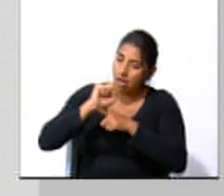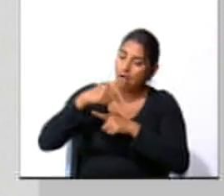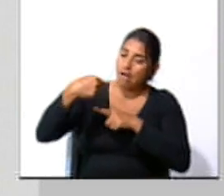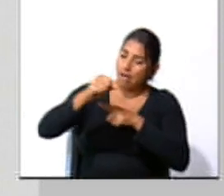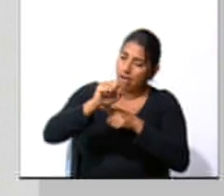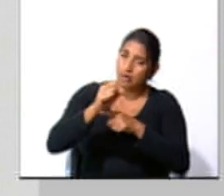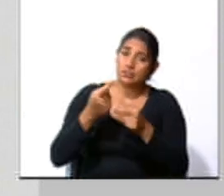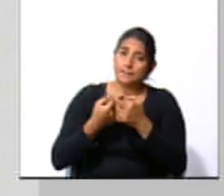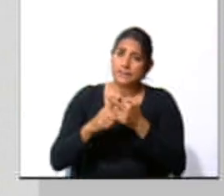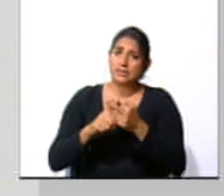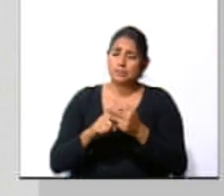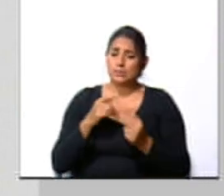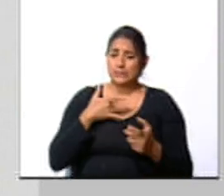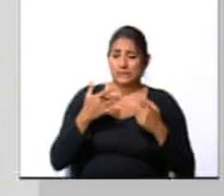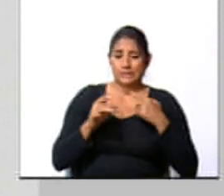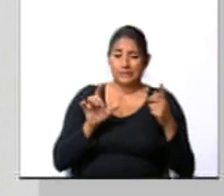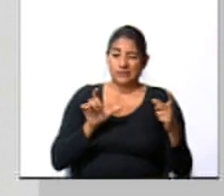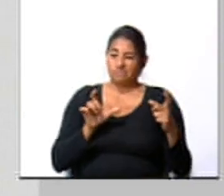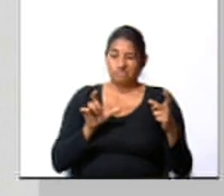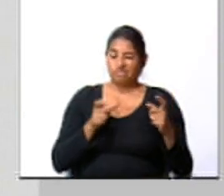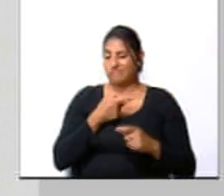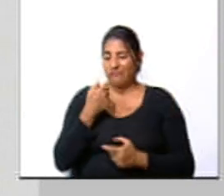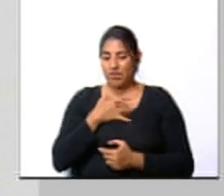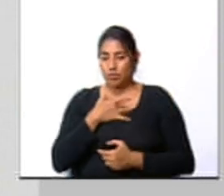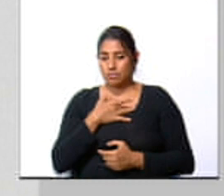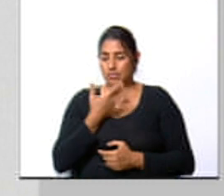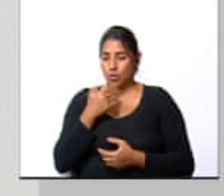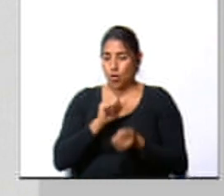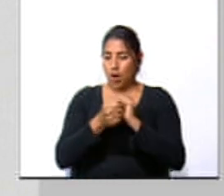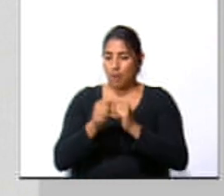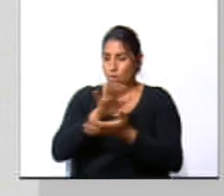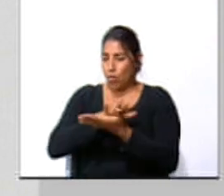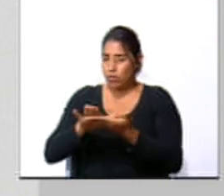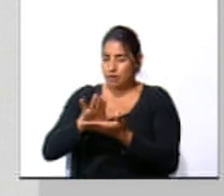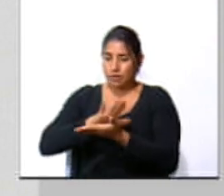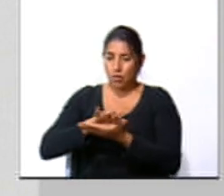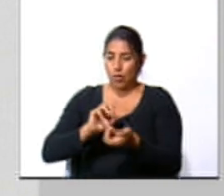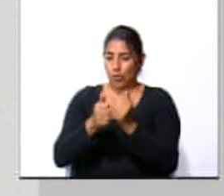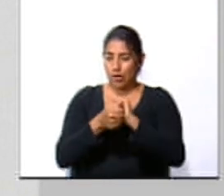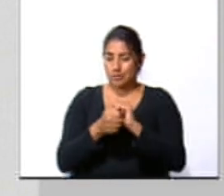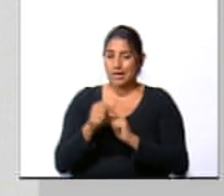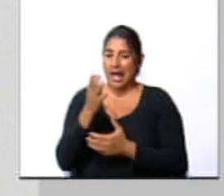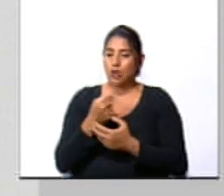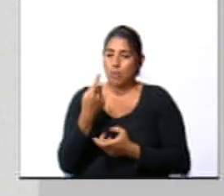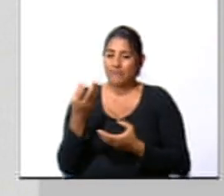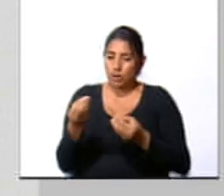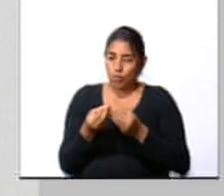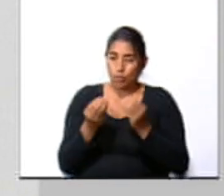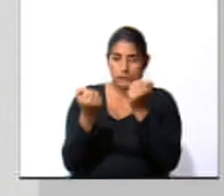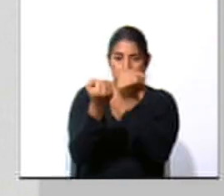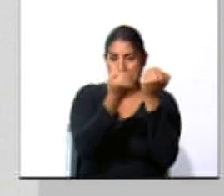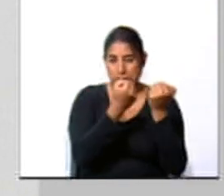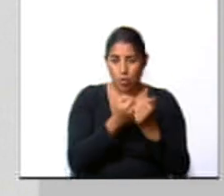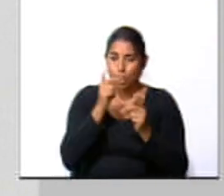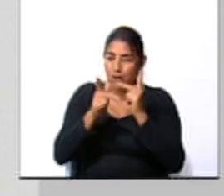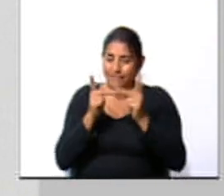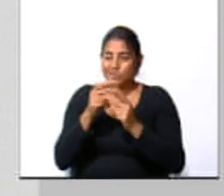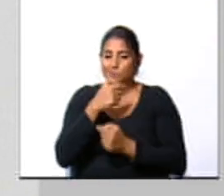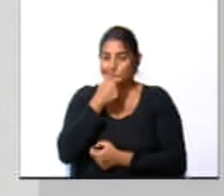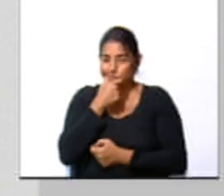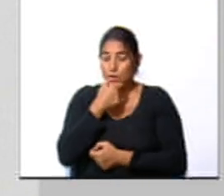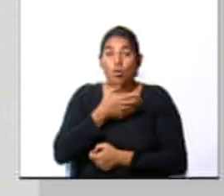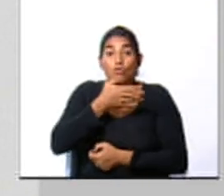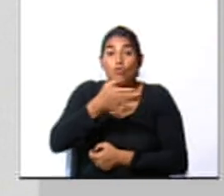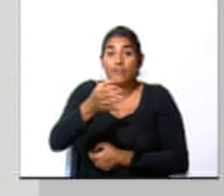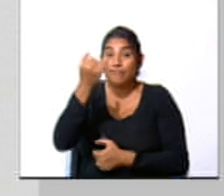Al principio sentirás que te quedas feo, que quieres pasarlo en limpio o rehacerlo porque te faltó espacio o perfección. Un